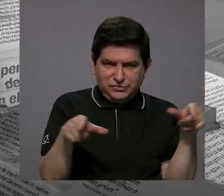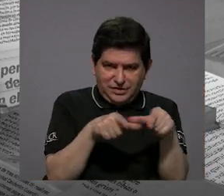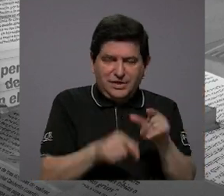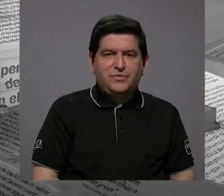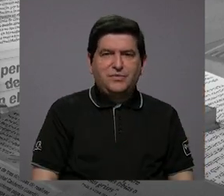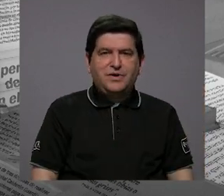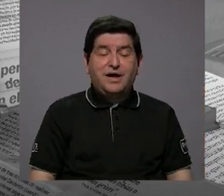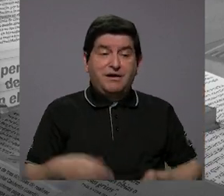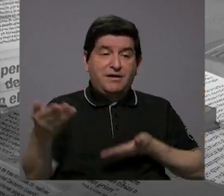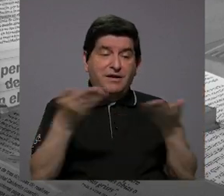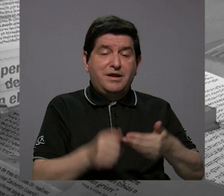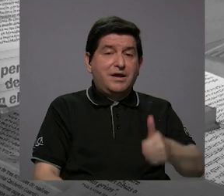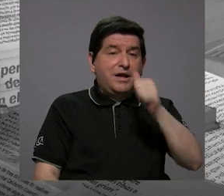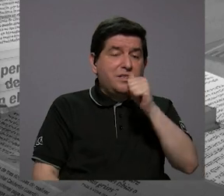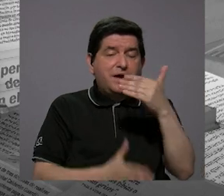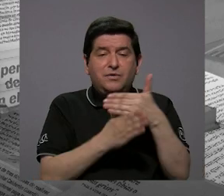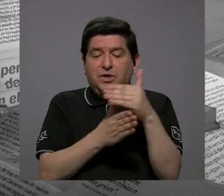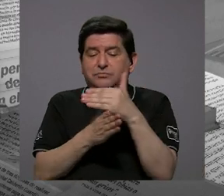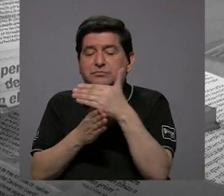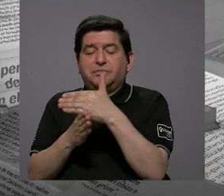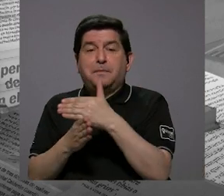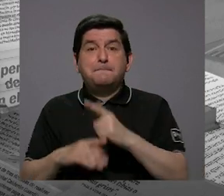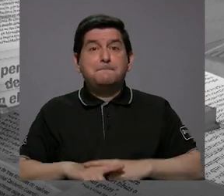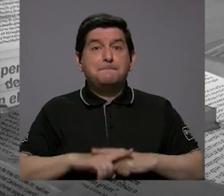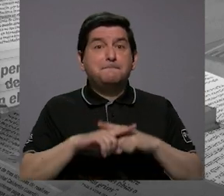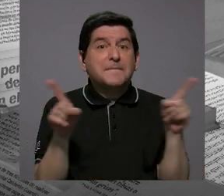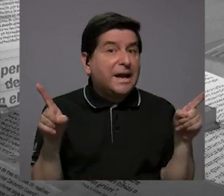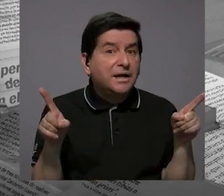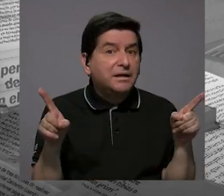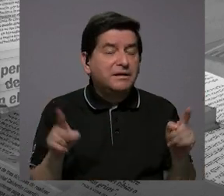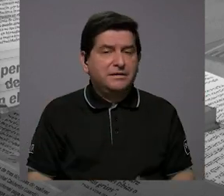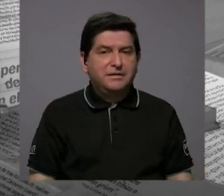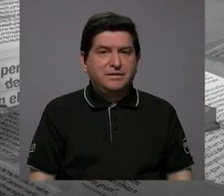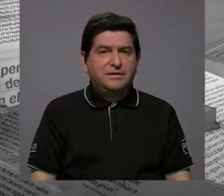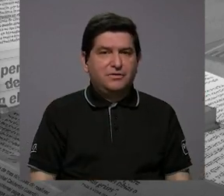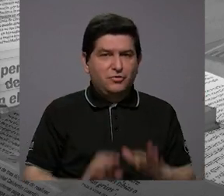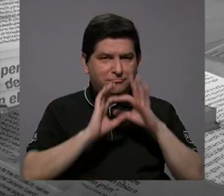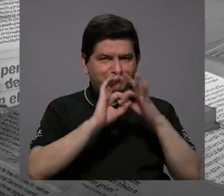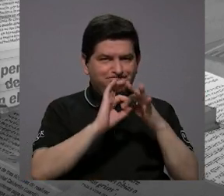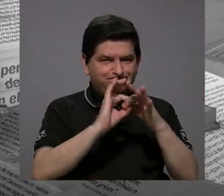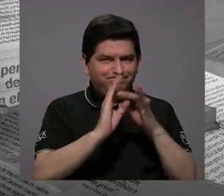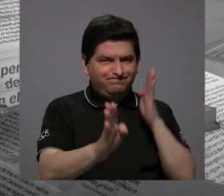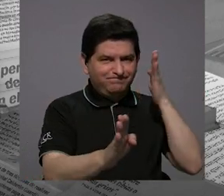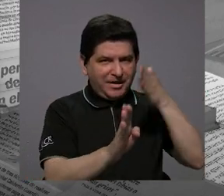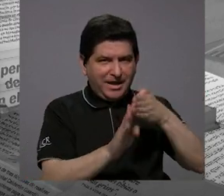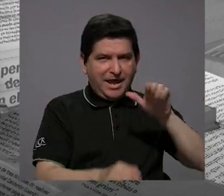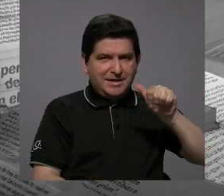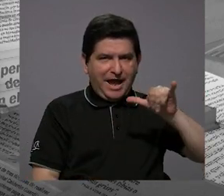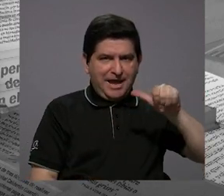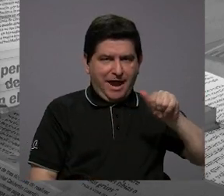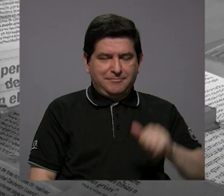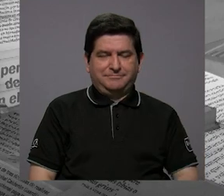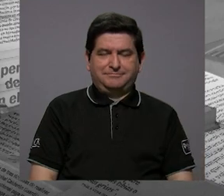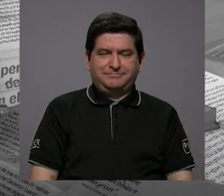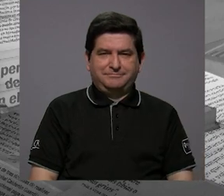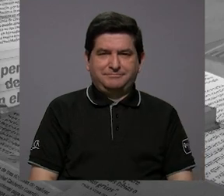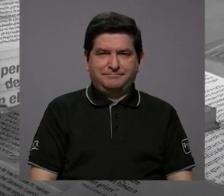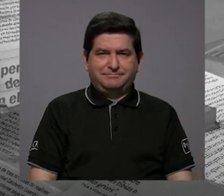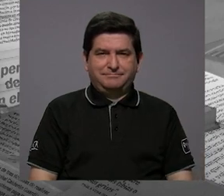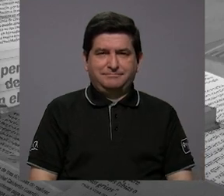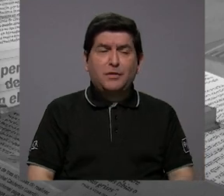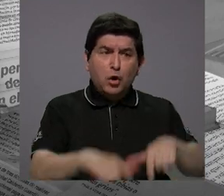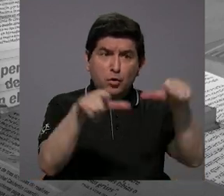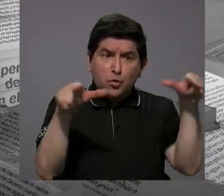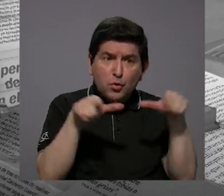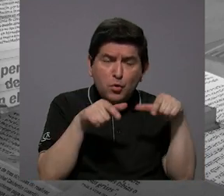localmente lo que es el servicio de abastecimiento, pero pertenece a la IA, ¿verdad? Entonces, hay